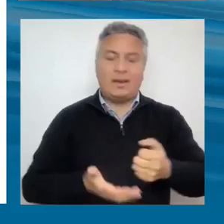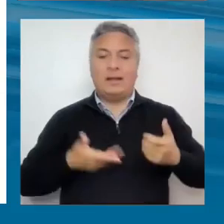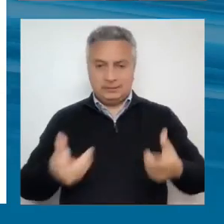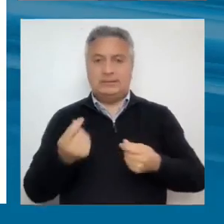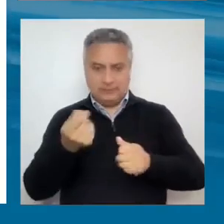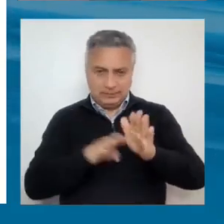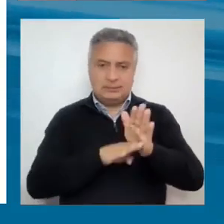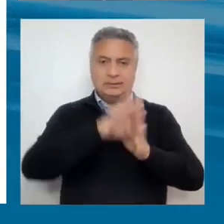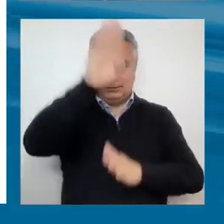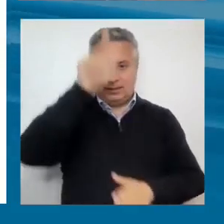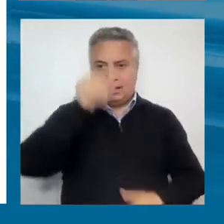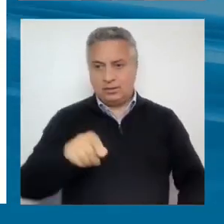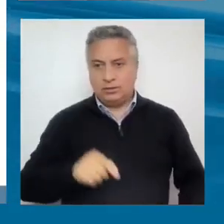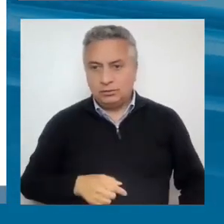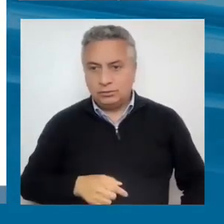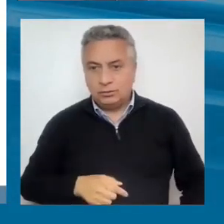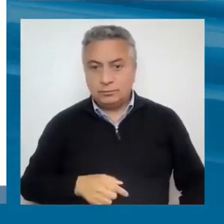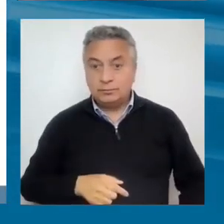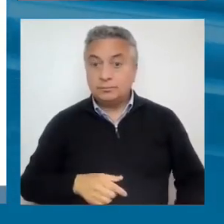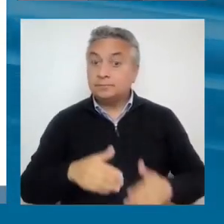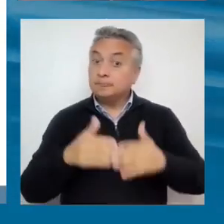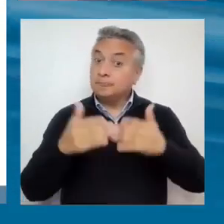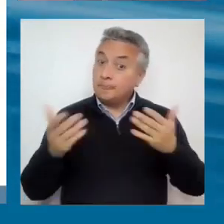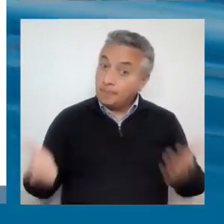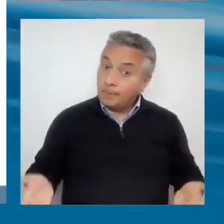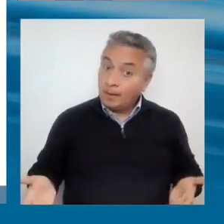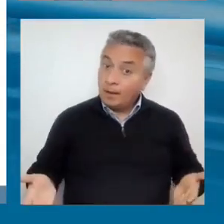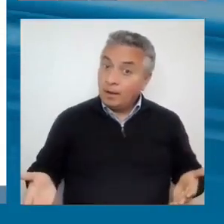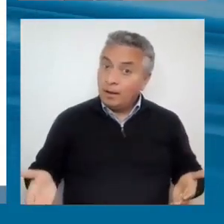Bueno, como transición, el tema de los cómos.